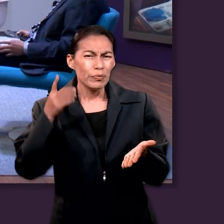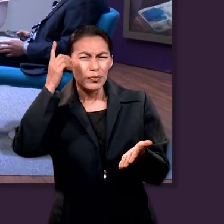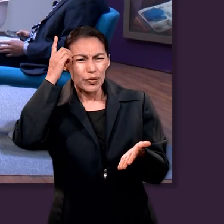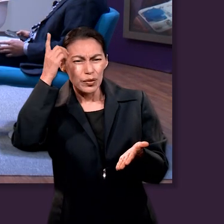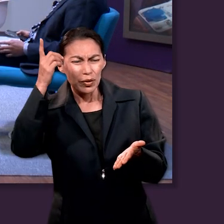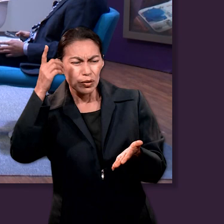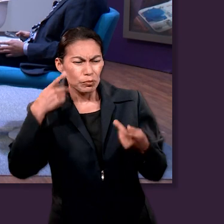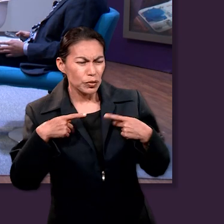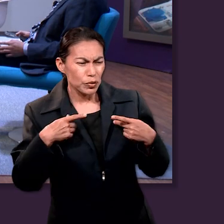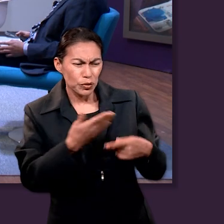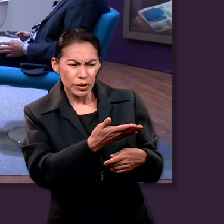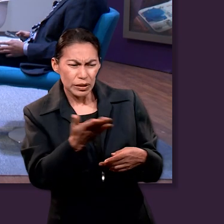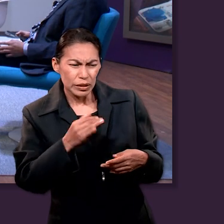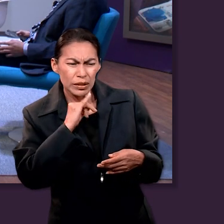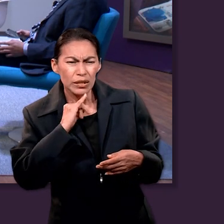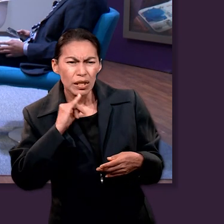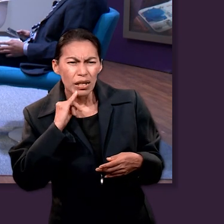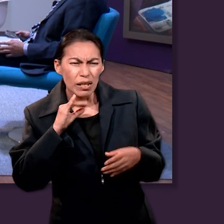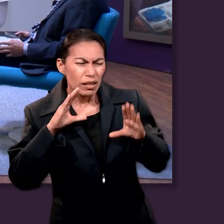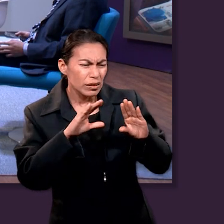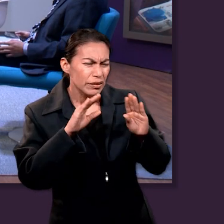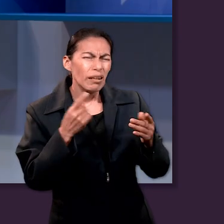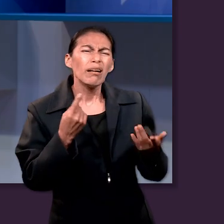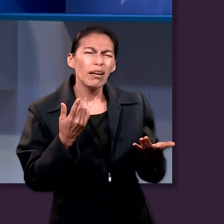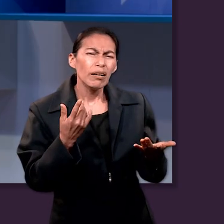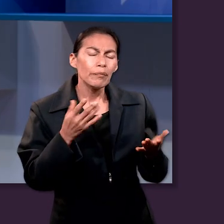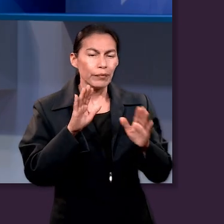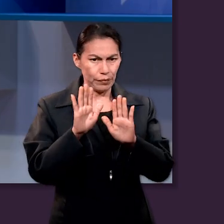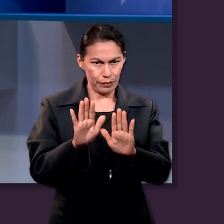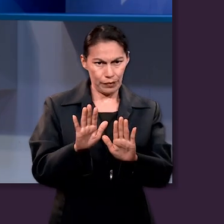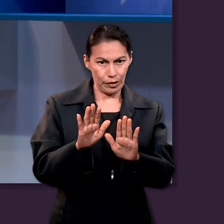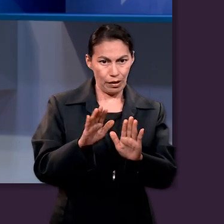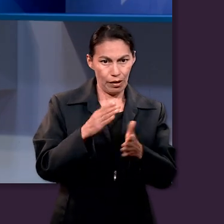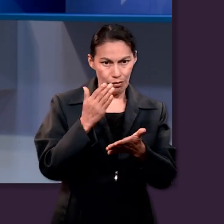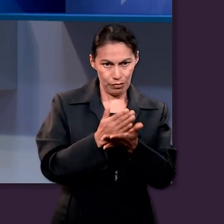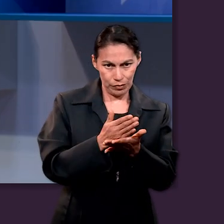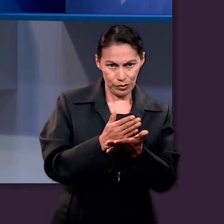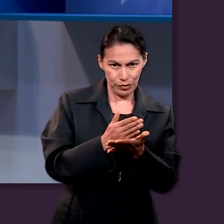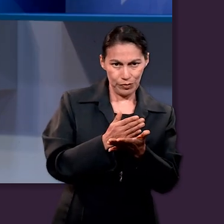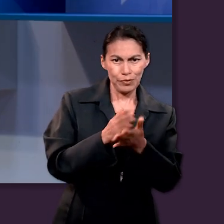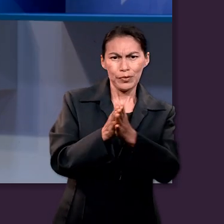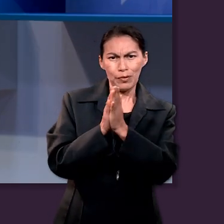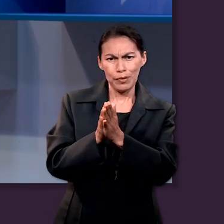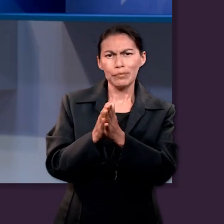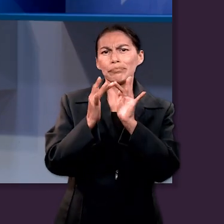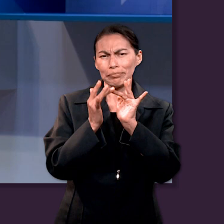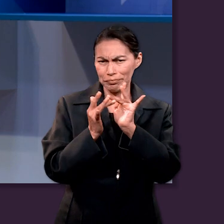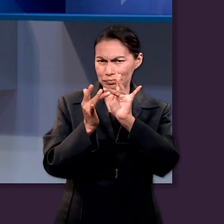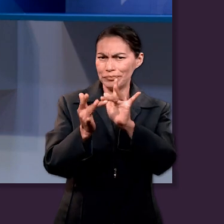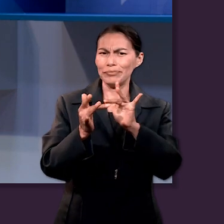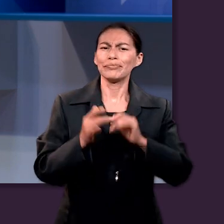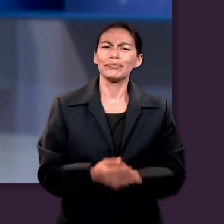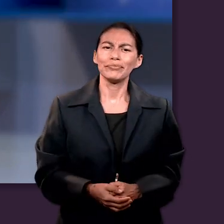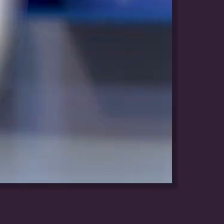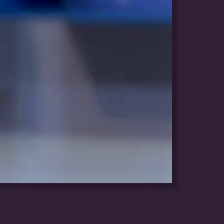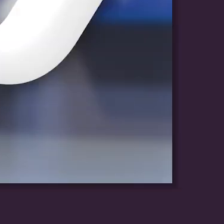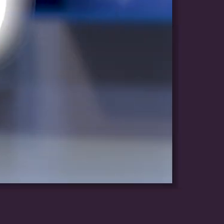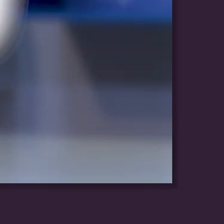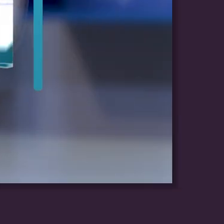Dios a los israelitas en este escenario. Pero lo vamos a hacer al regresar del corte. Les invito a que nos sigan acompañando que ya regresamos.